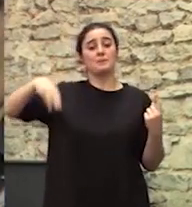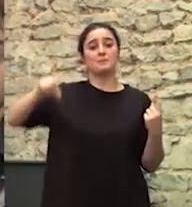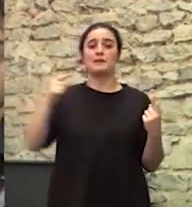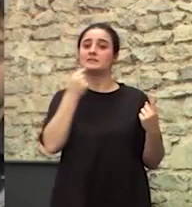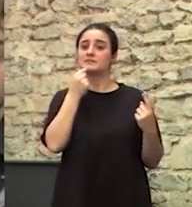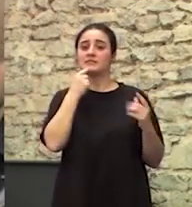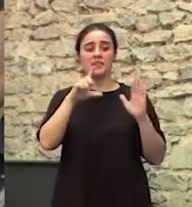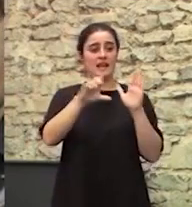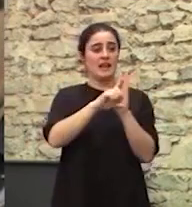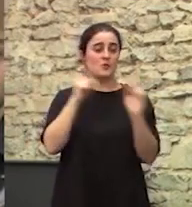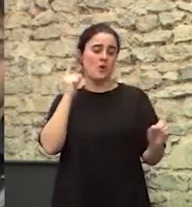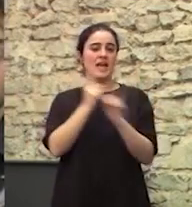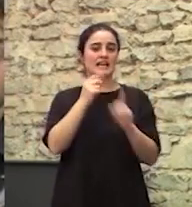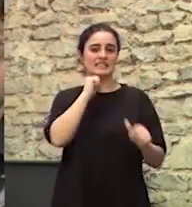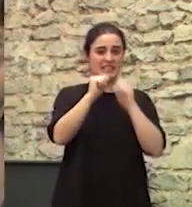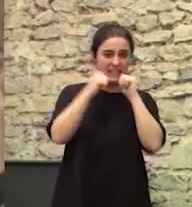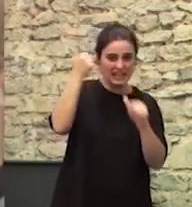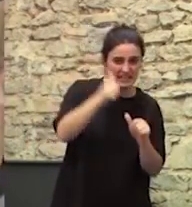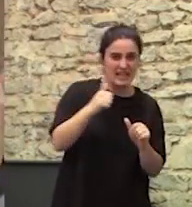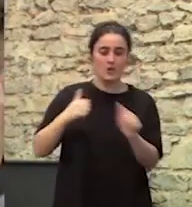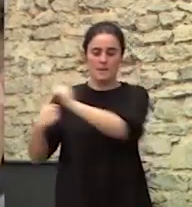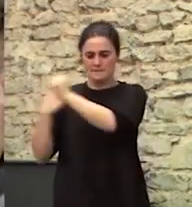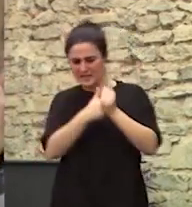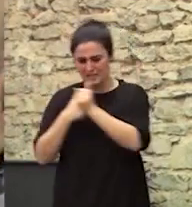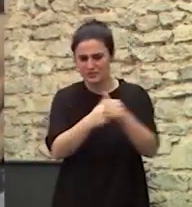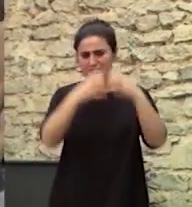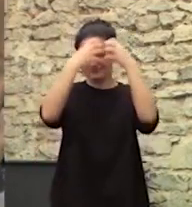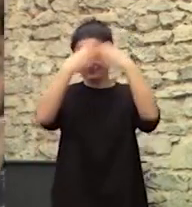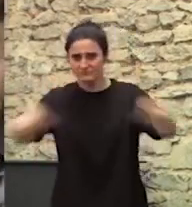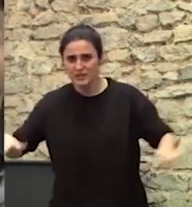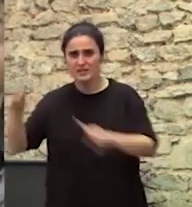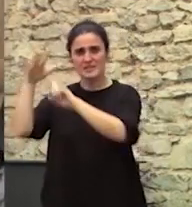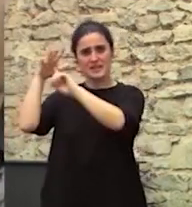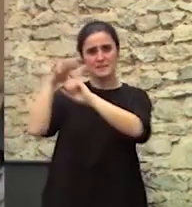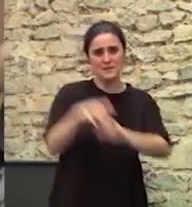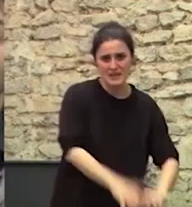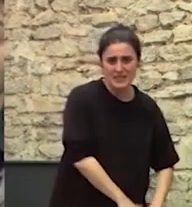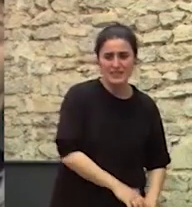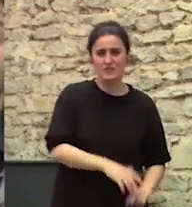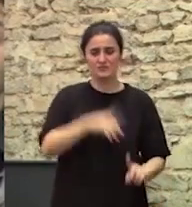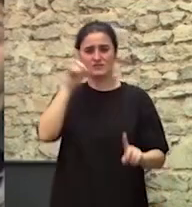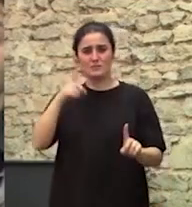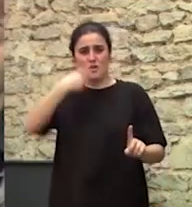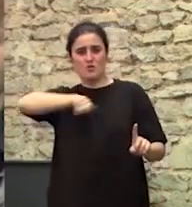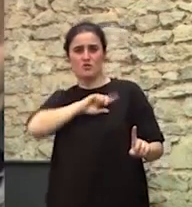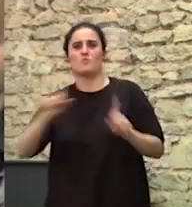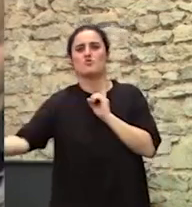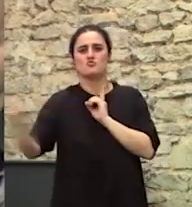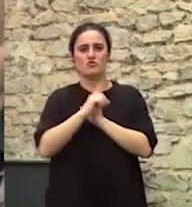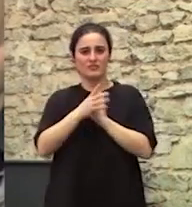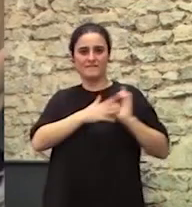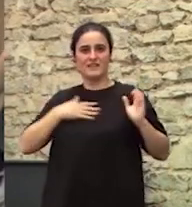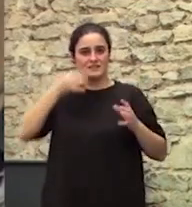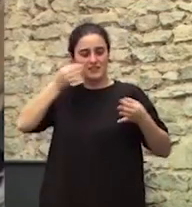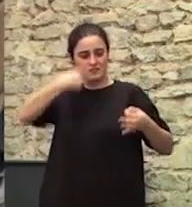pragmáticas La persecución El separarnos Las discriminaciones El apartheid Porque hemos sufrido apartheid También nosotros